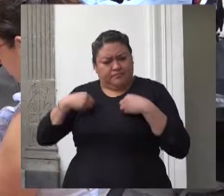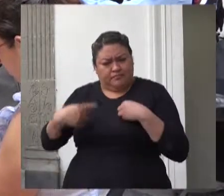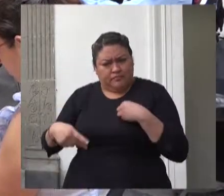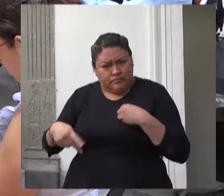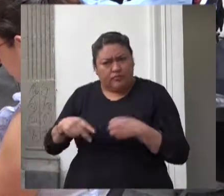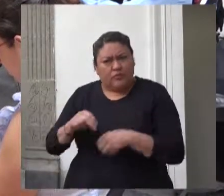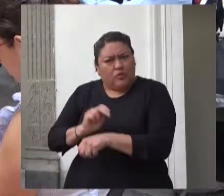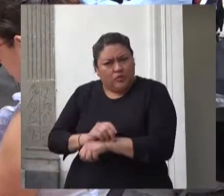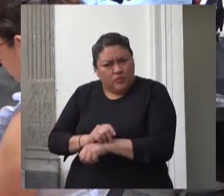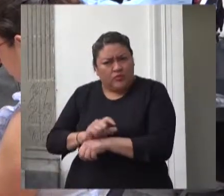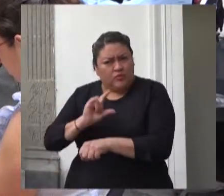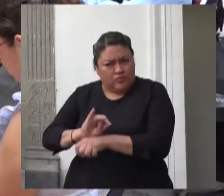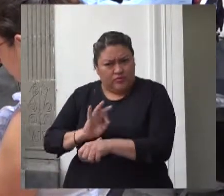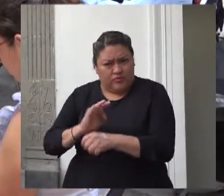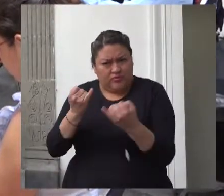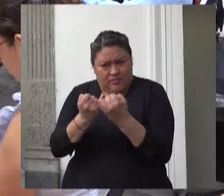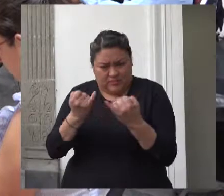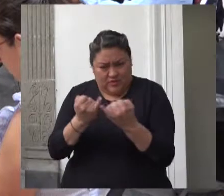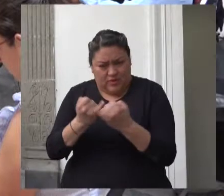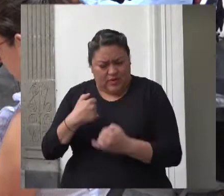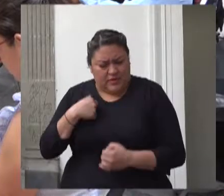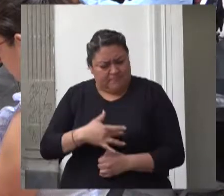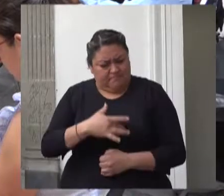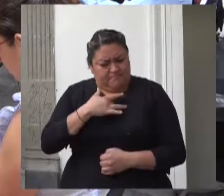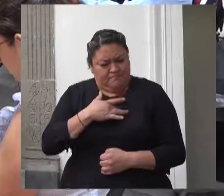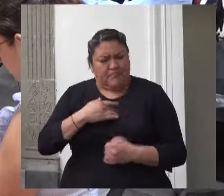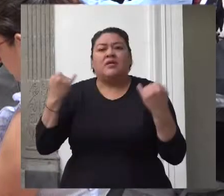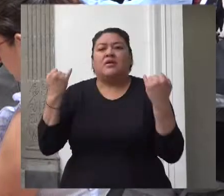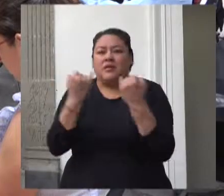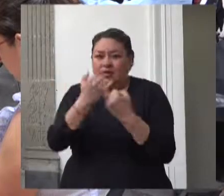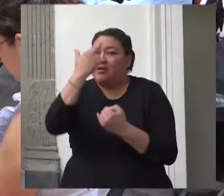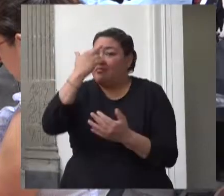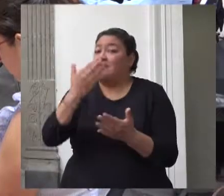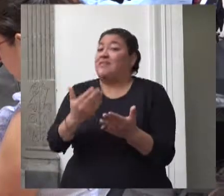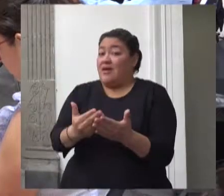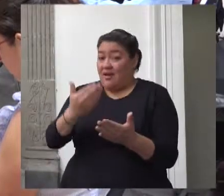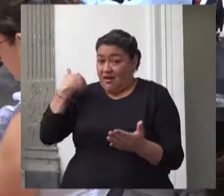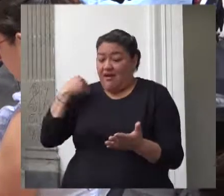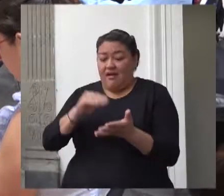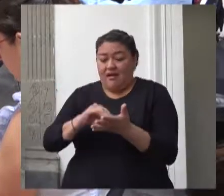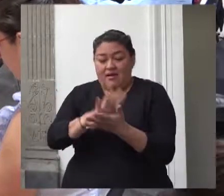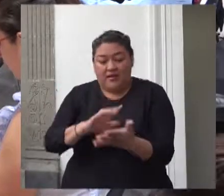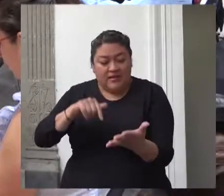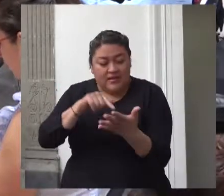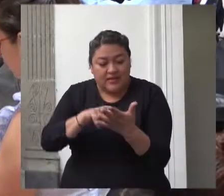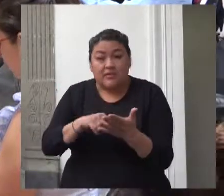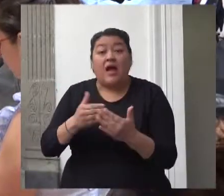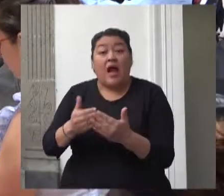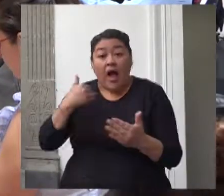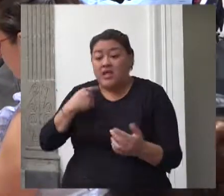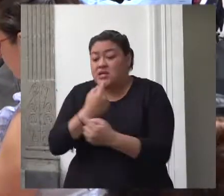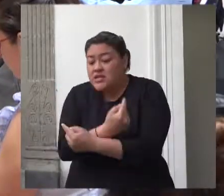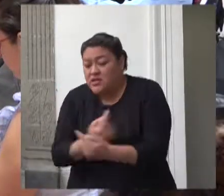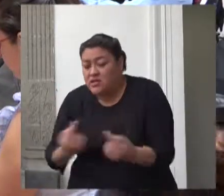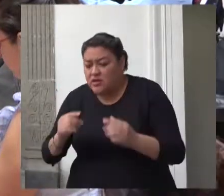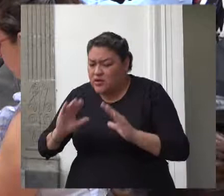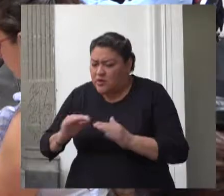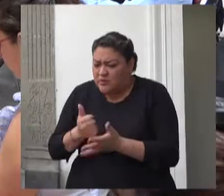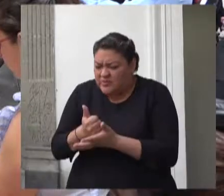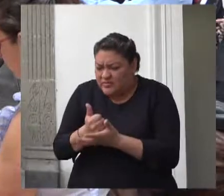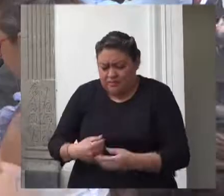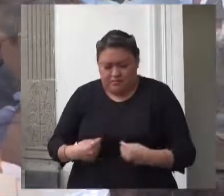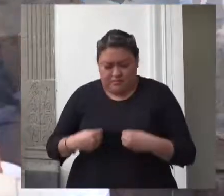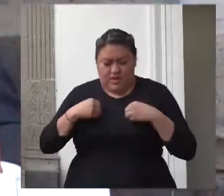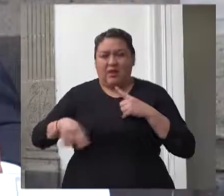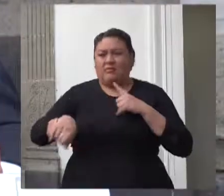cuya ejecución demostró como se ha señalado impactos positivos para su desarrollo integral